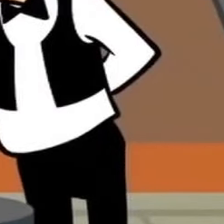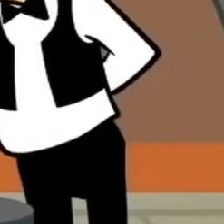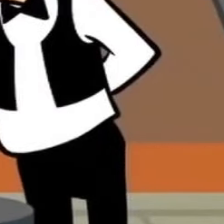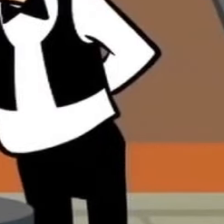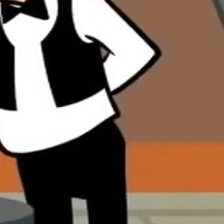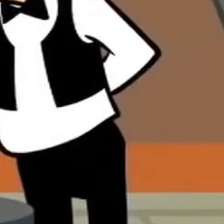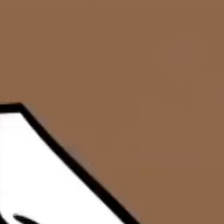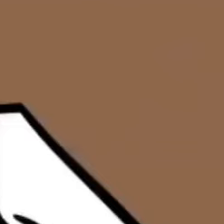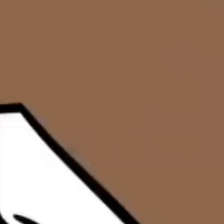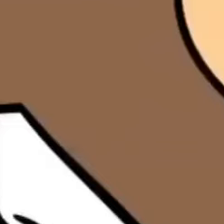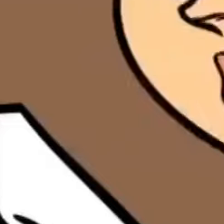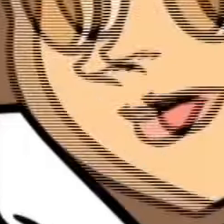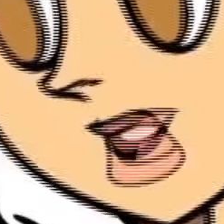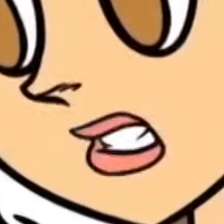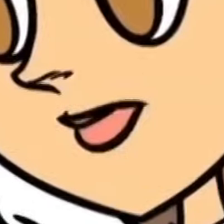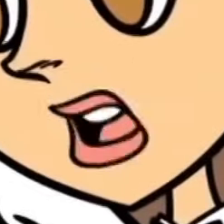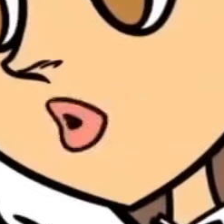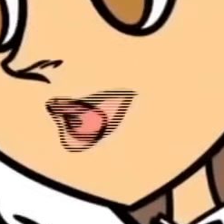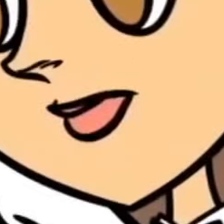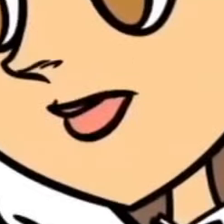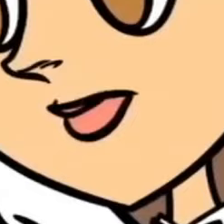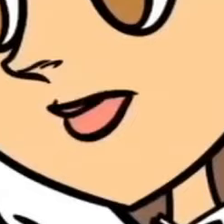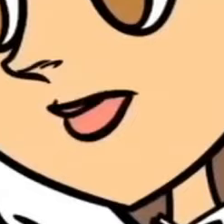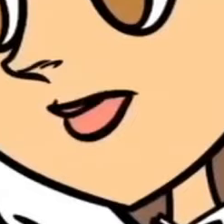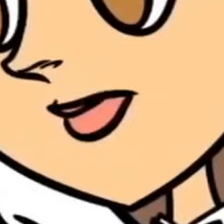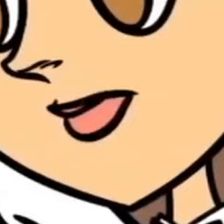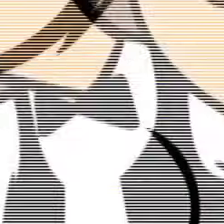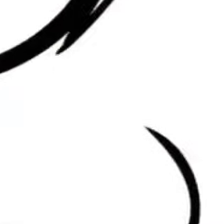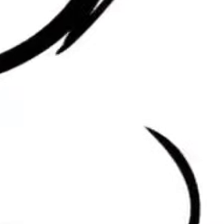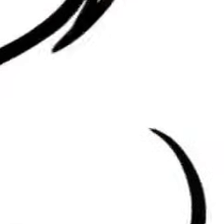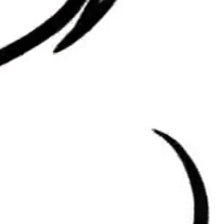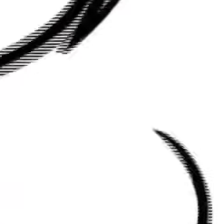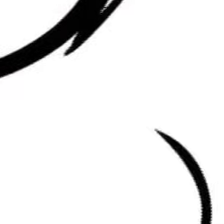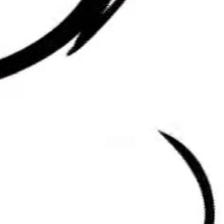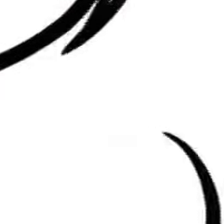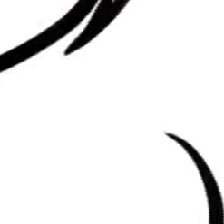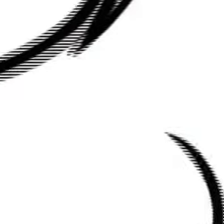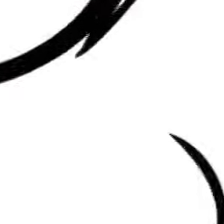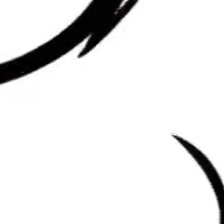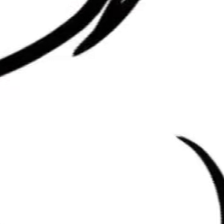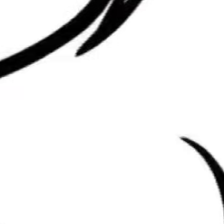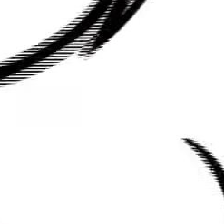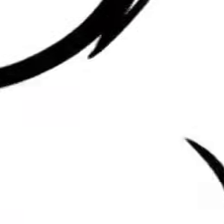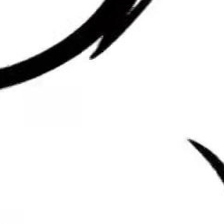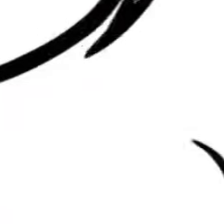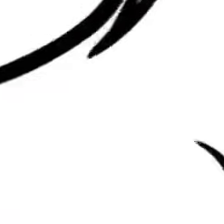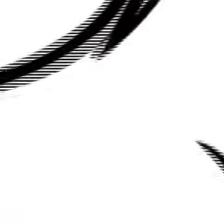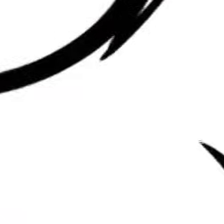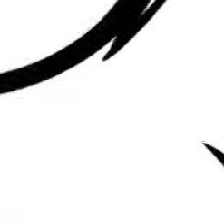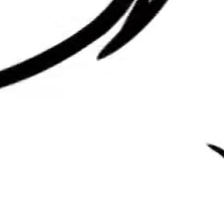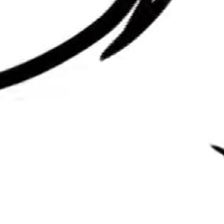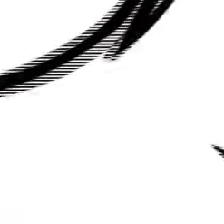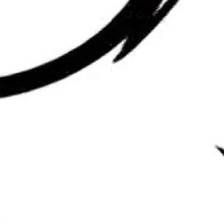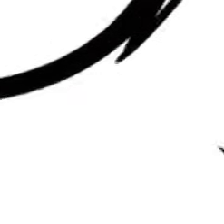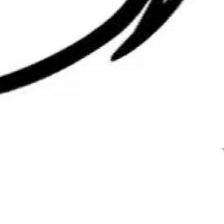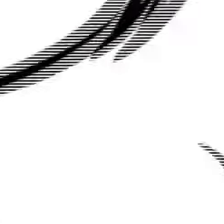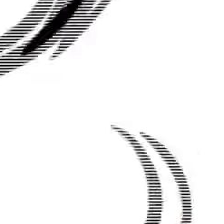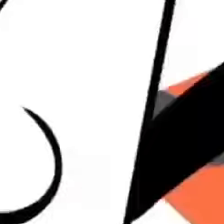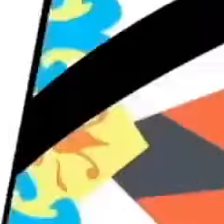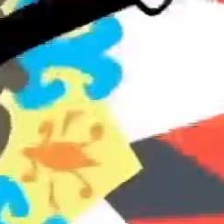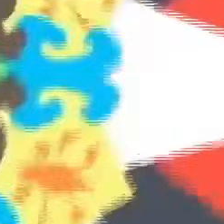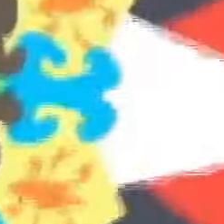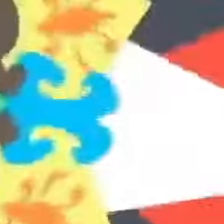gallopito? Buenas, caballero. Le traigo un yodo. Ay, creo que no entiendo nada.